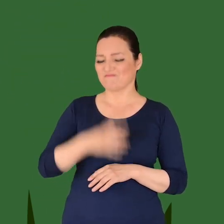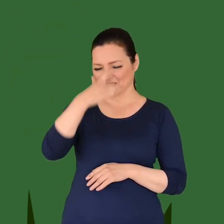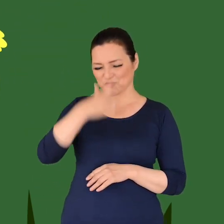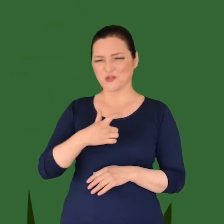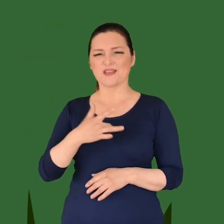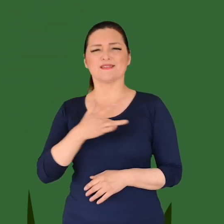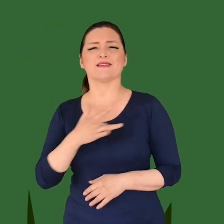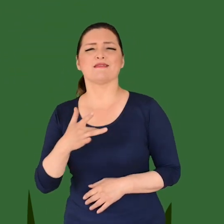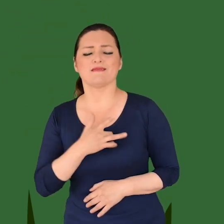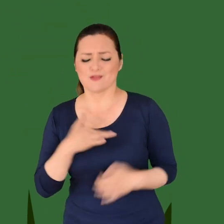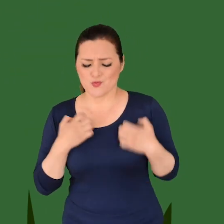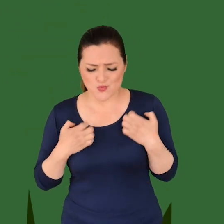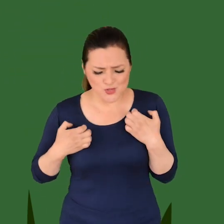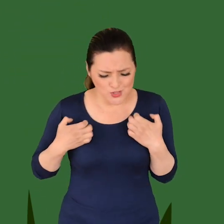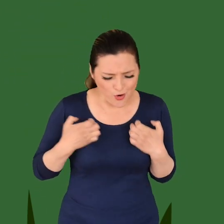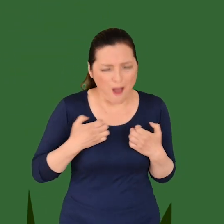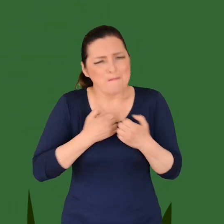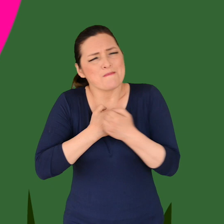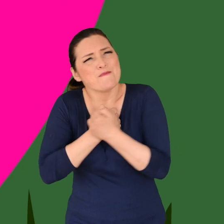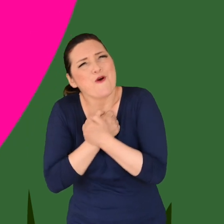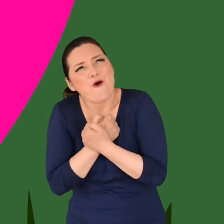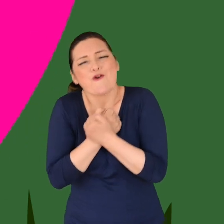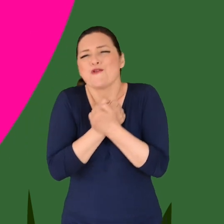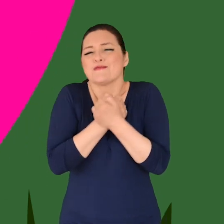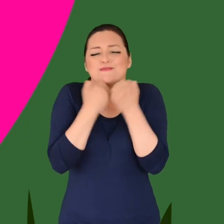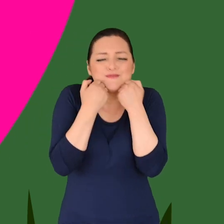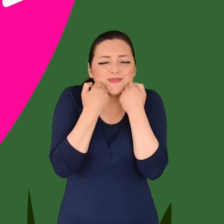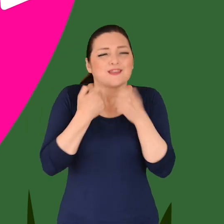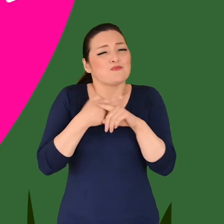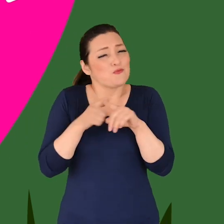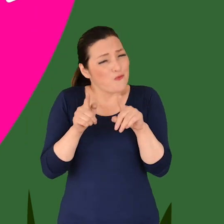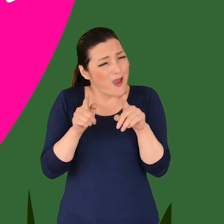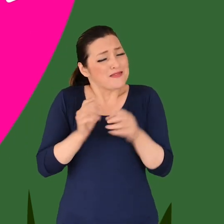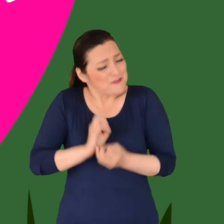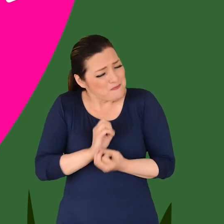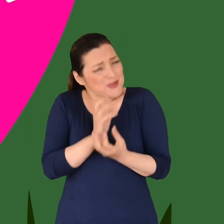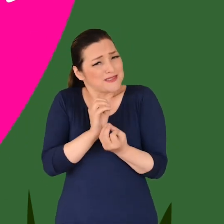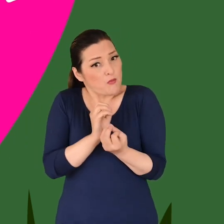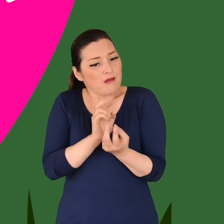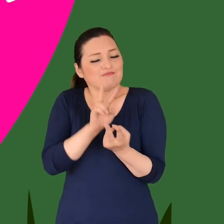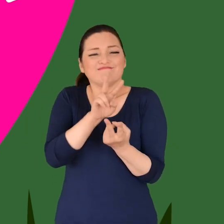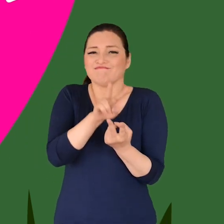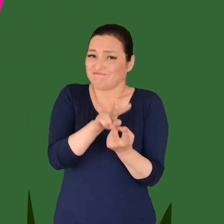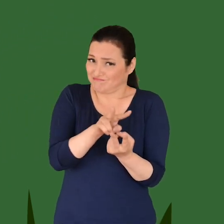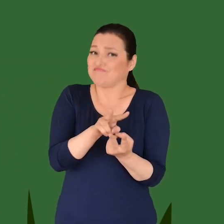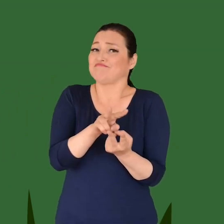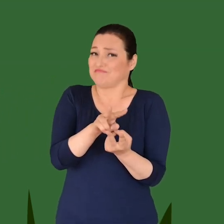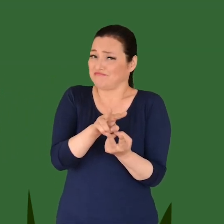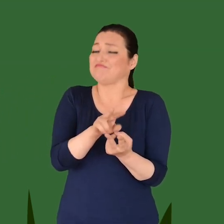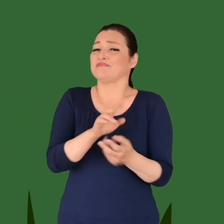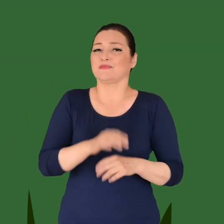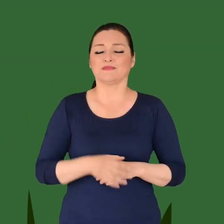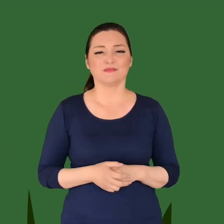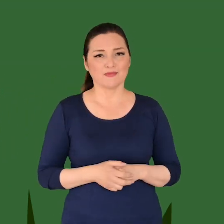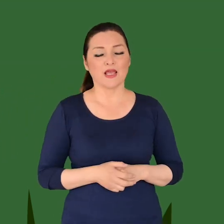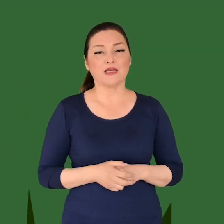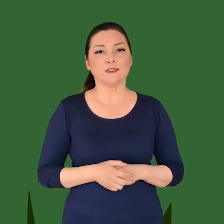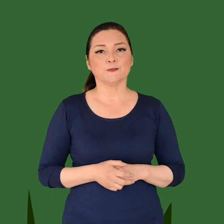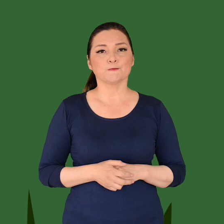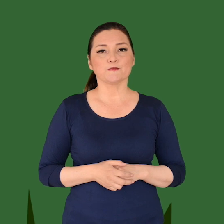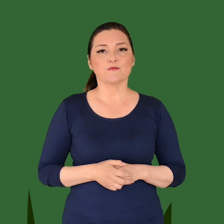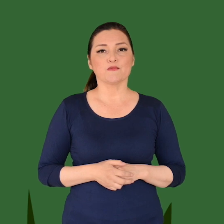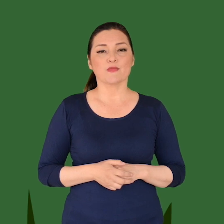sentimientos, y mediante las relaciones sexuales también podemos expresar amor y cariño. La